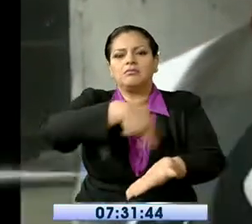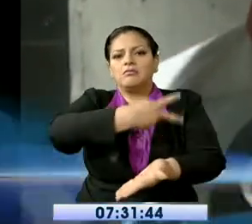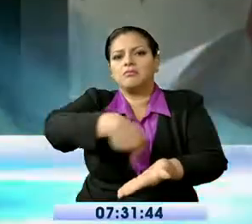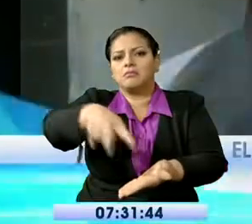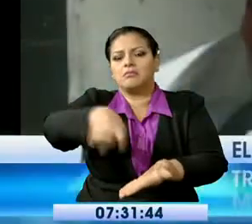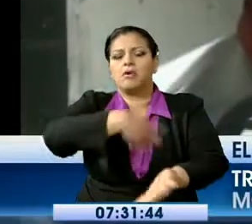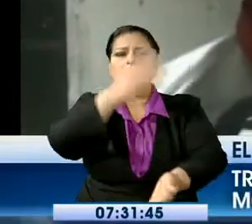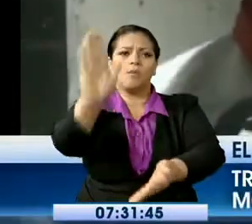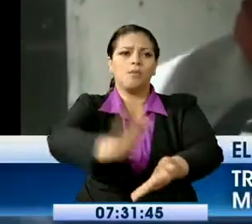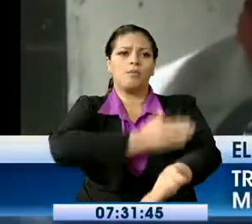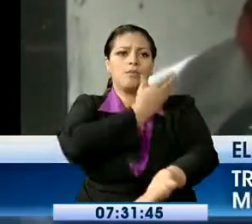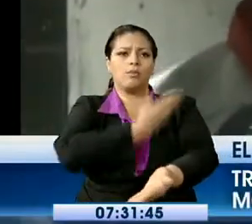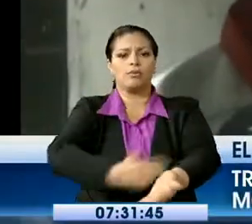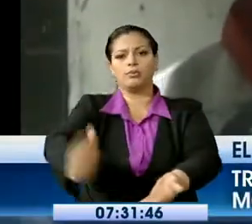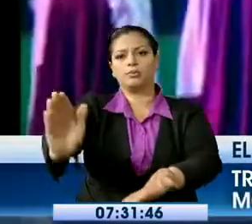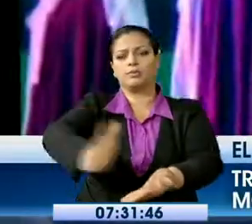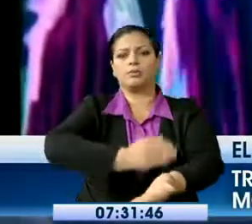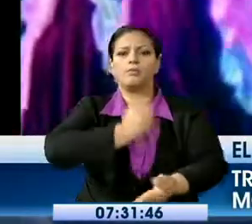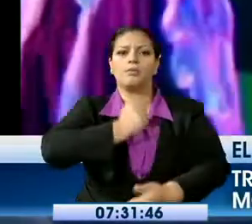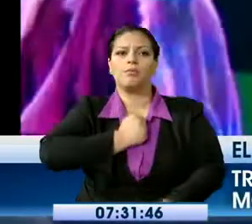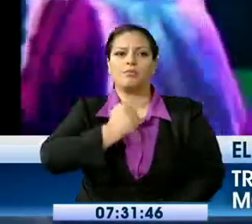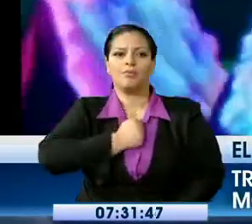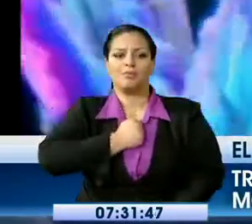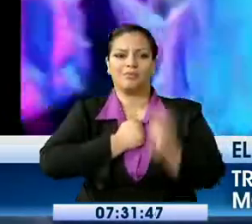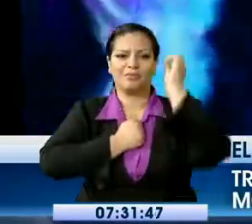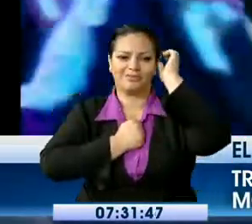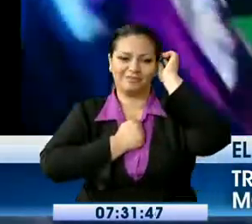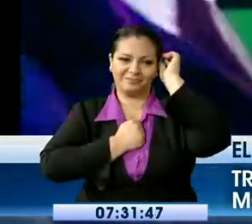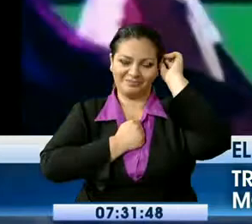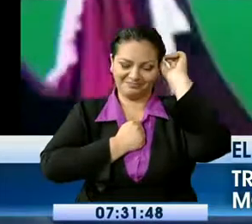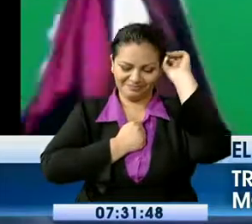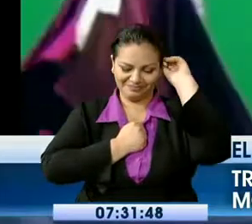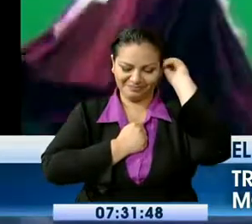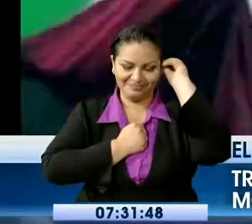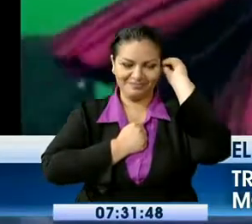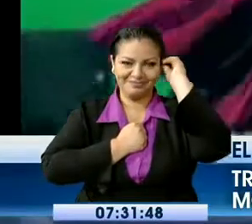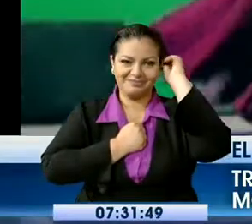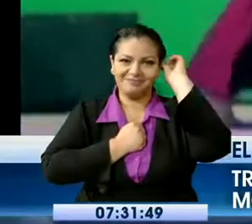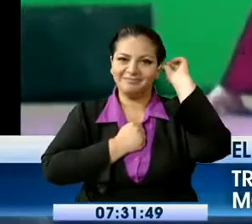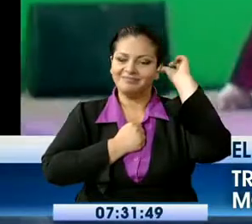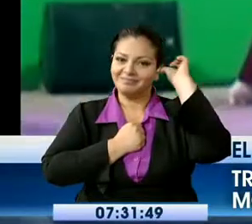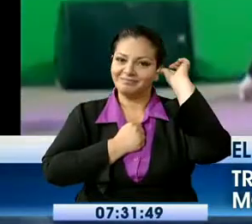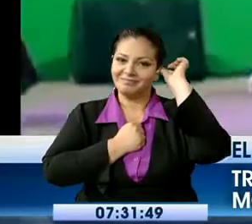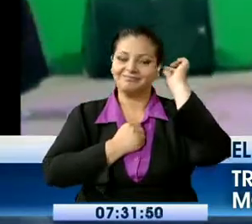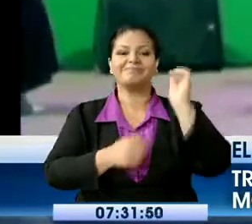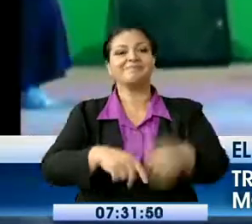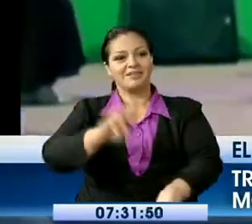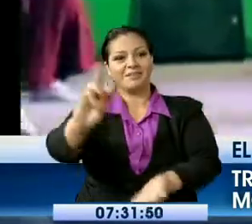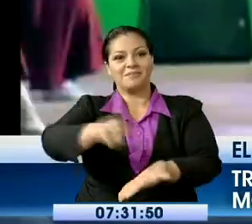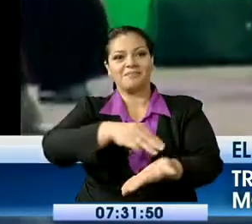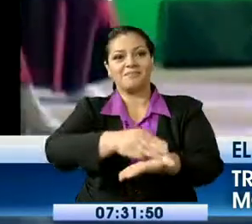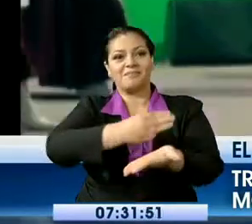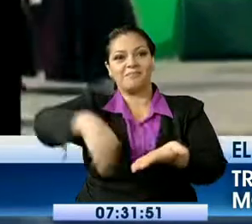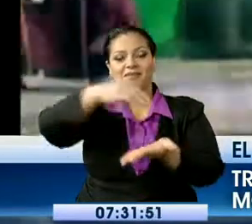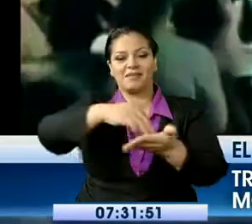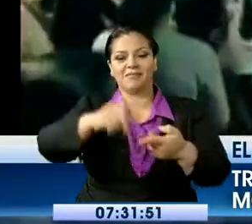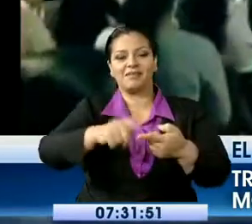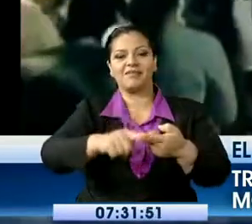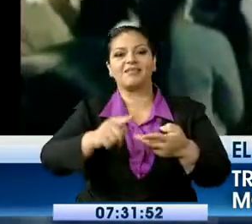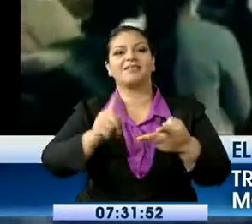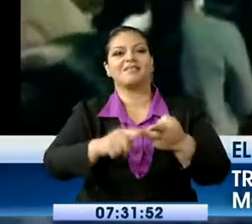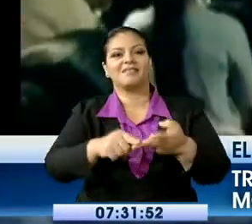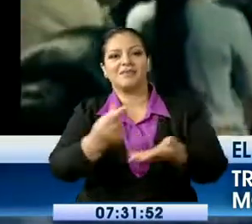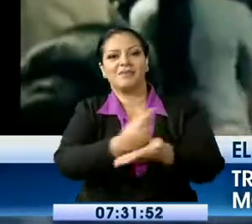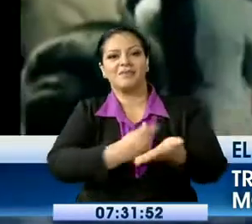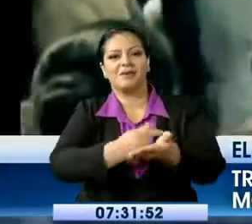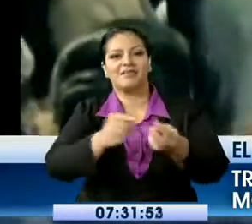que nosotros estamos aquí plasmados. Manaví, Guayas y Los Ríos se concentraron en el festival Palenque Potencia Cultural ante